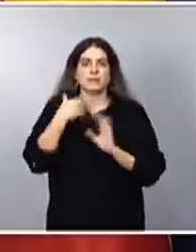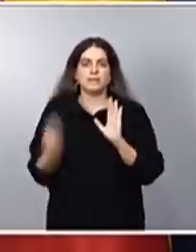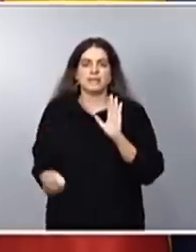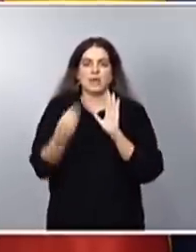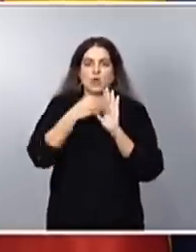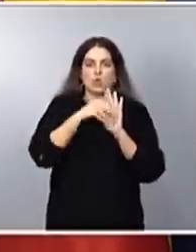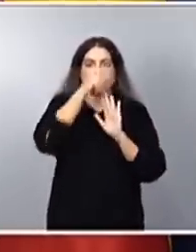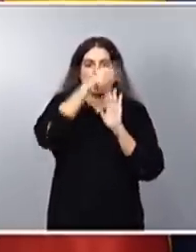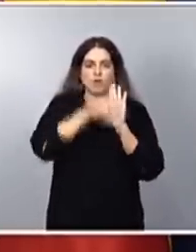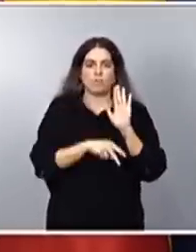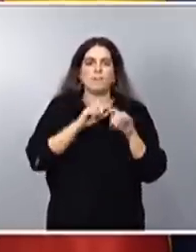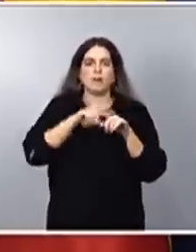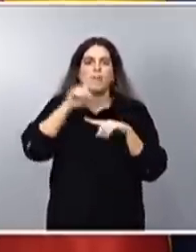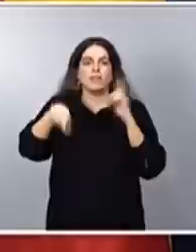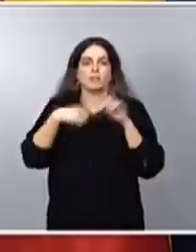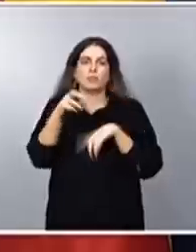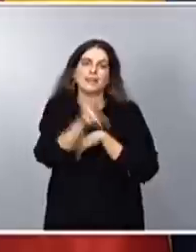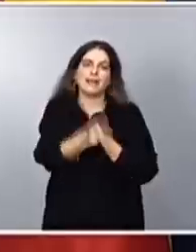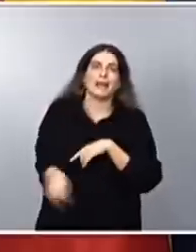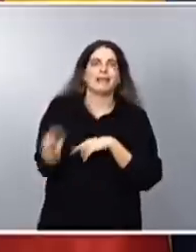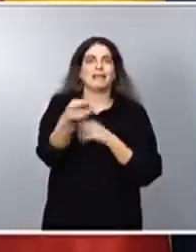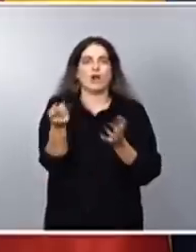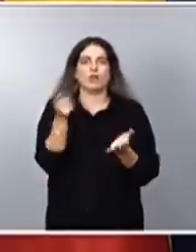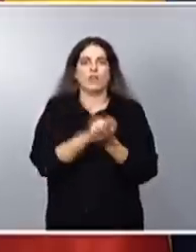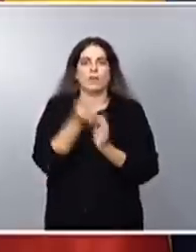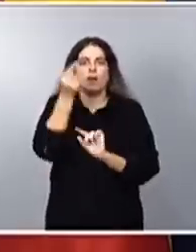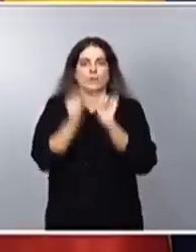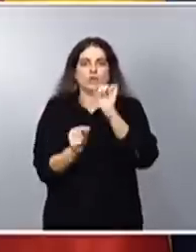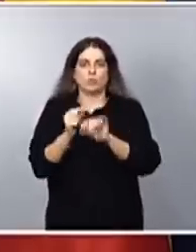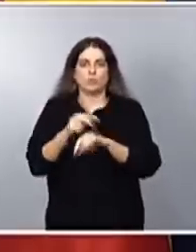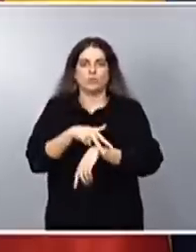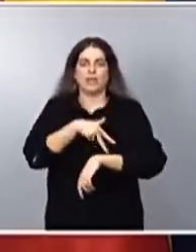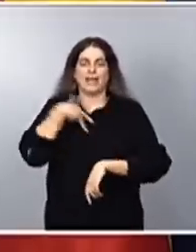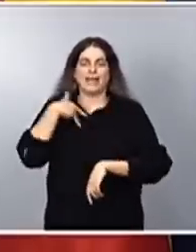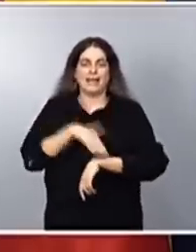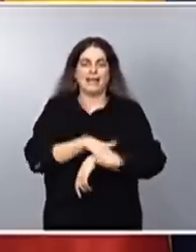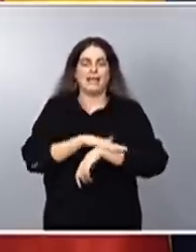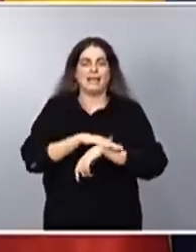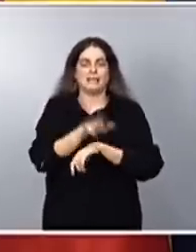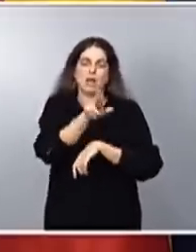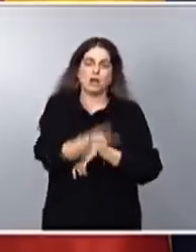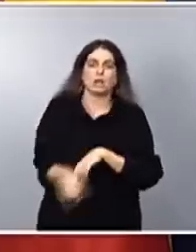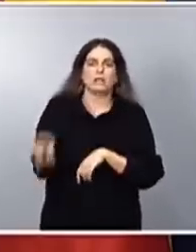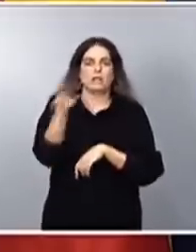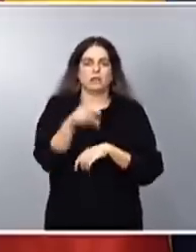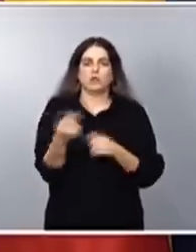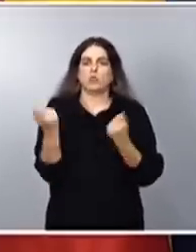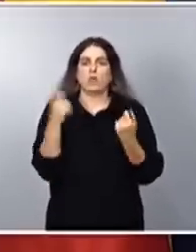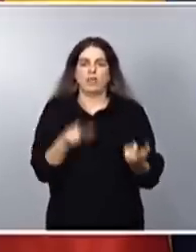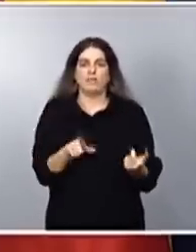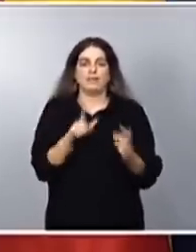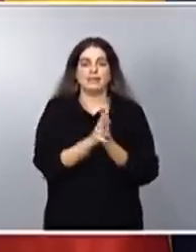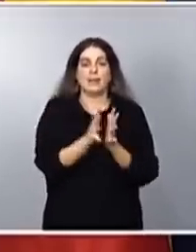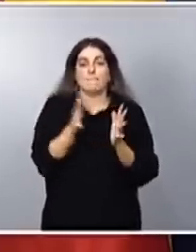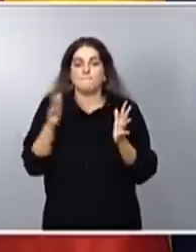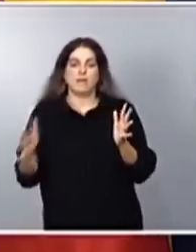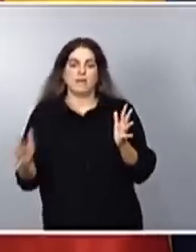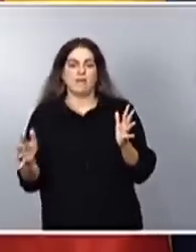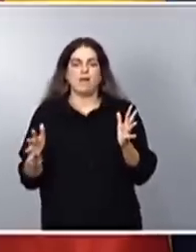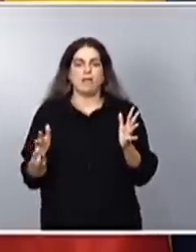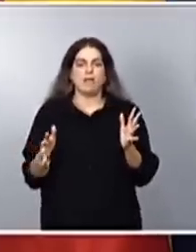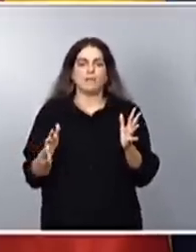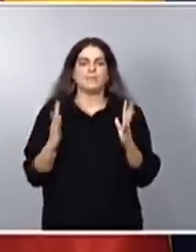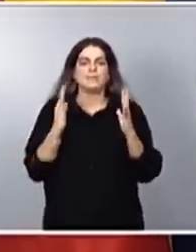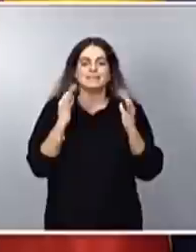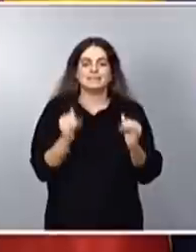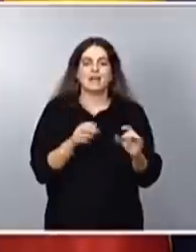reiterarlo, digamos, en todos los presupuestos generales que vayamos aprobando. Esta ampliación, como saben, va a llegar, en este caso, a las madres que están